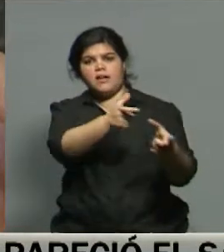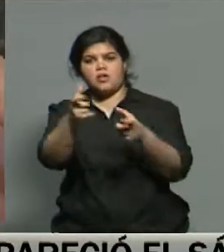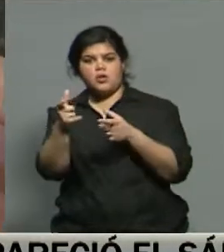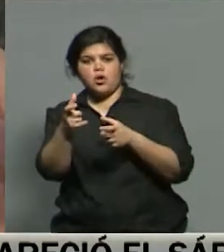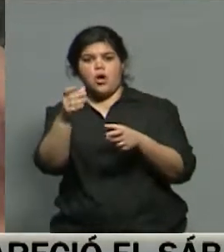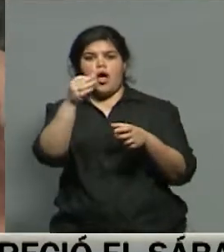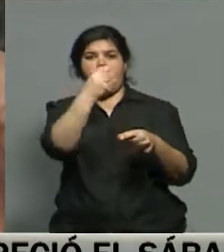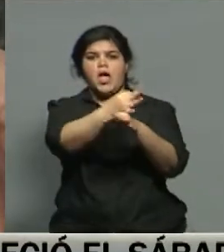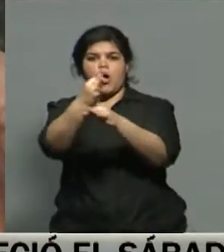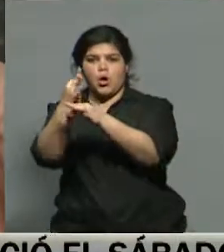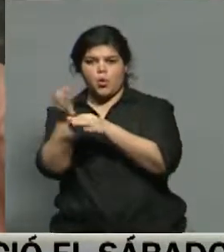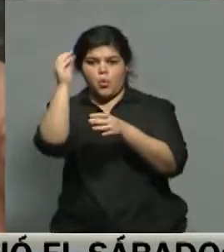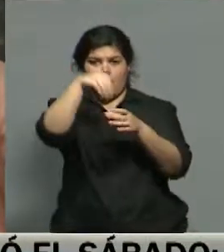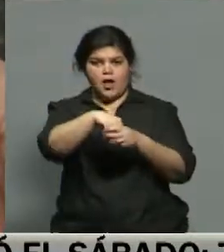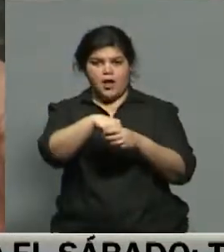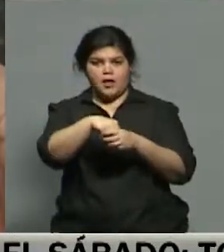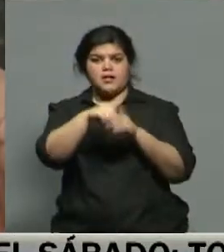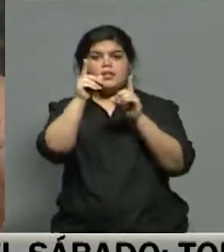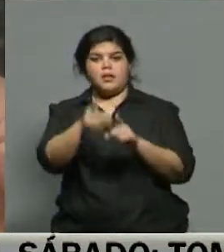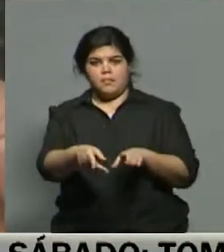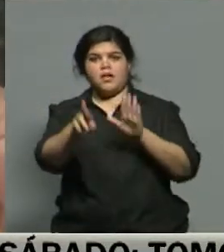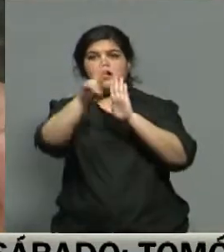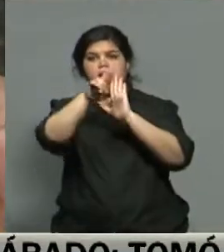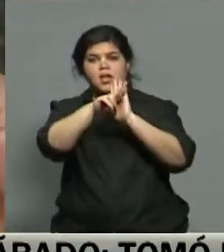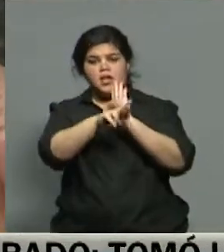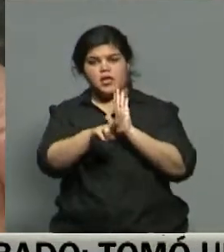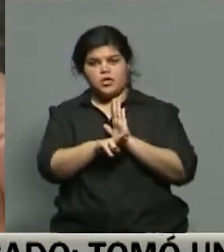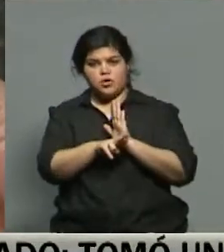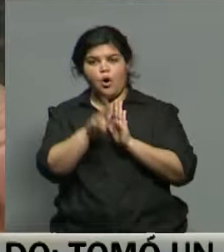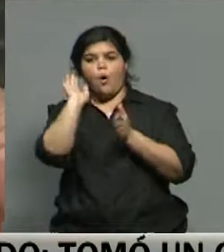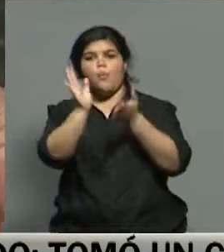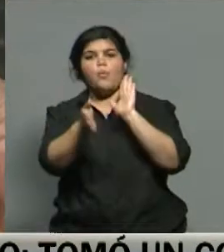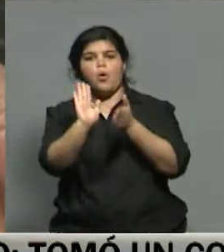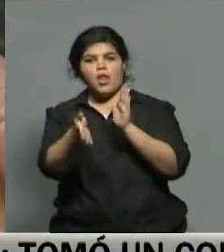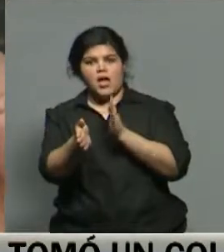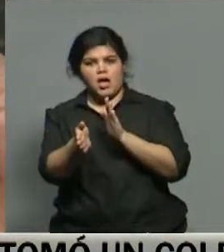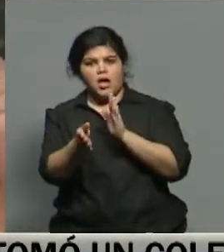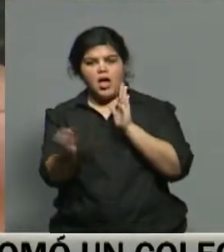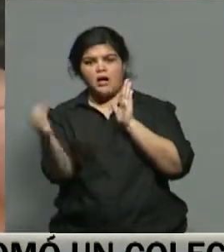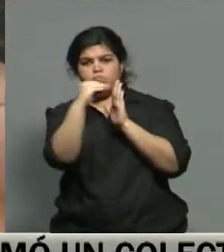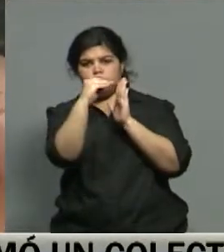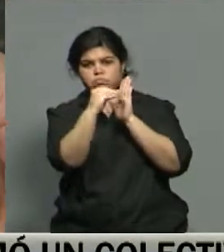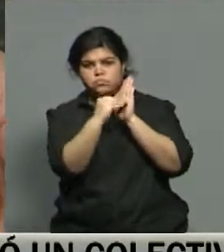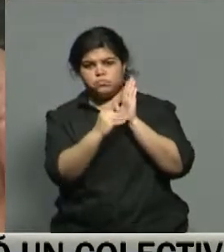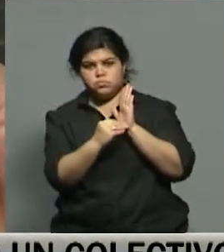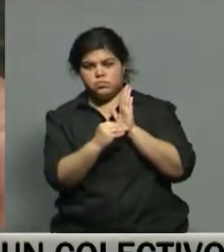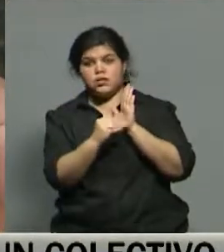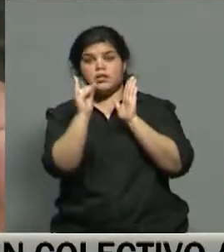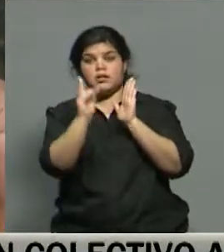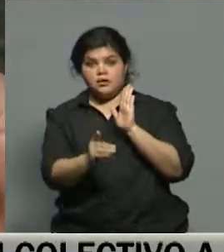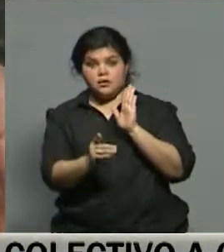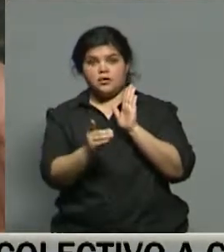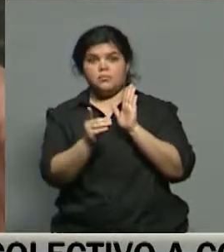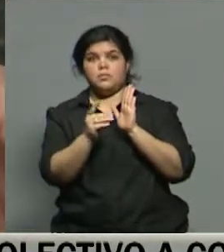escuelas, que haya un registro de bullying, que se implemente y que además haya, que se